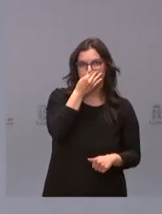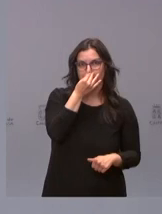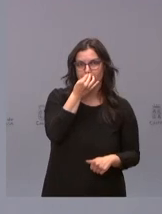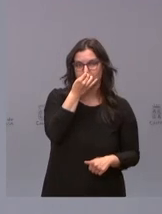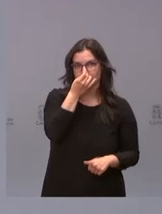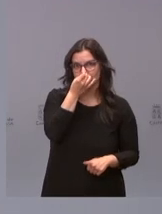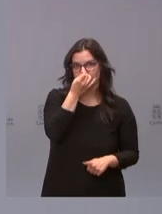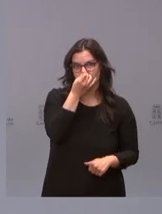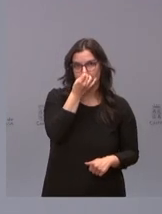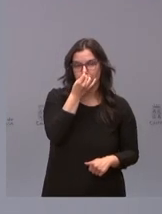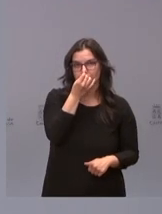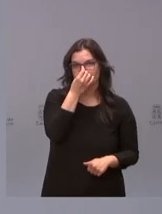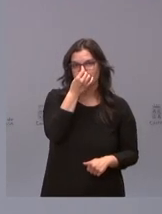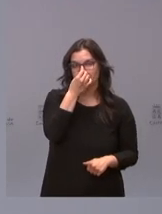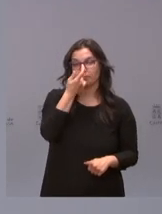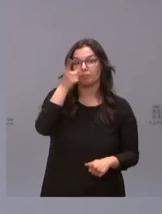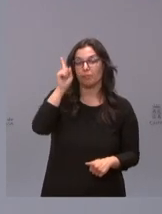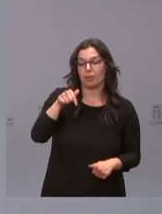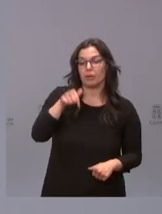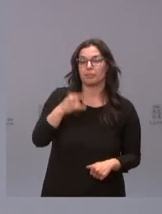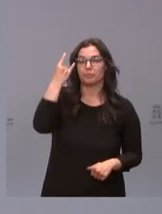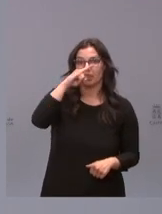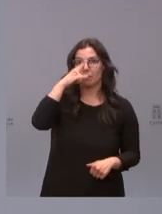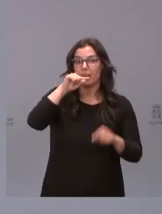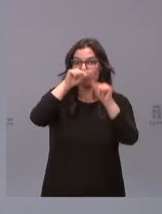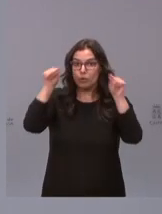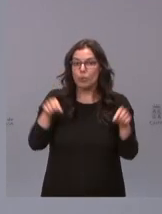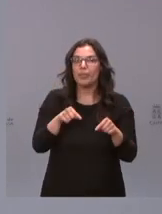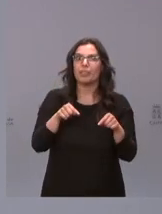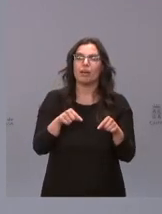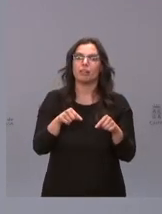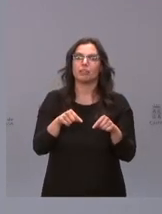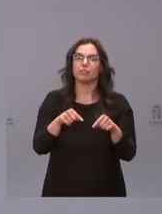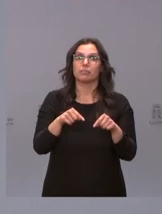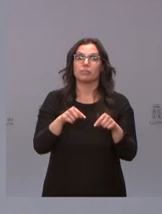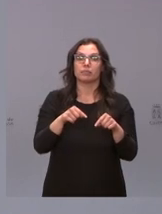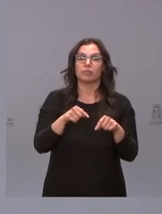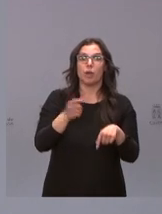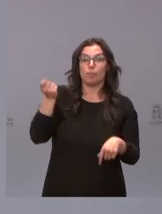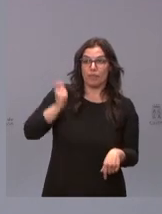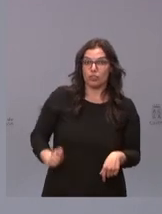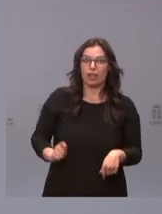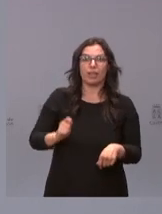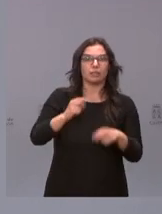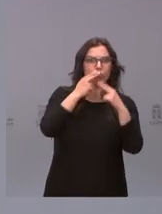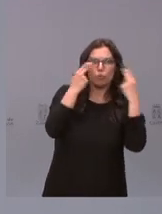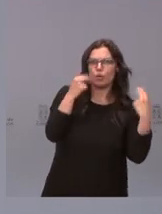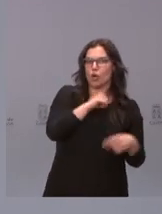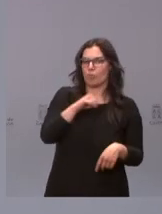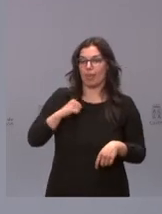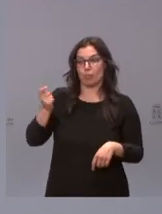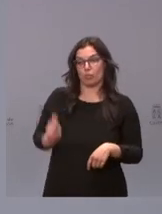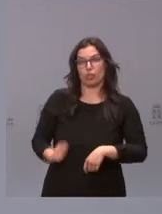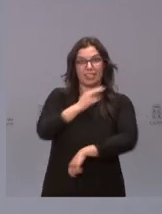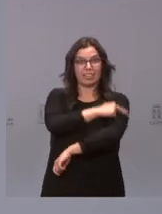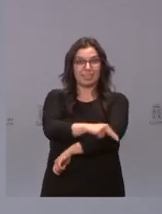lugar también Salamanca es una de las provincias con mayor número de sanitarios tanto público como privado. Hemos cumplido